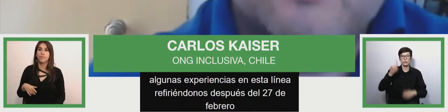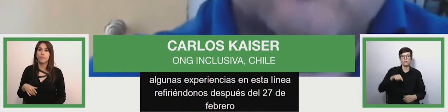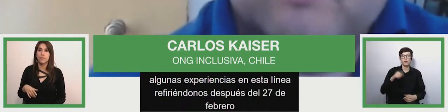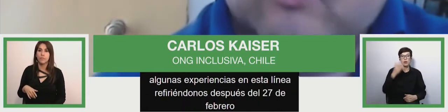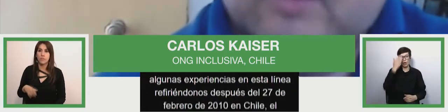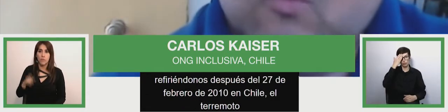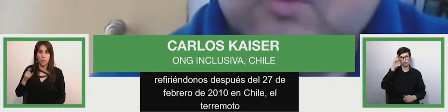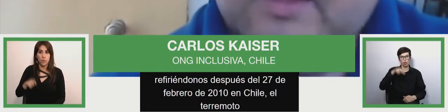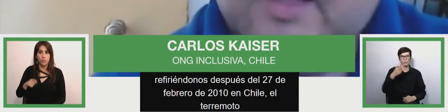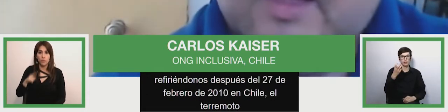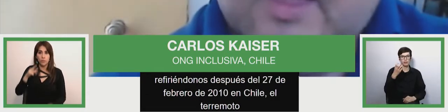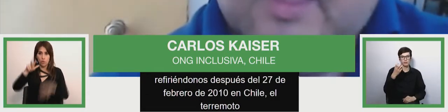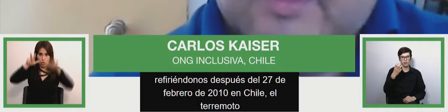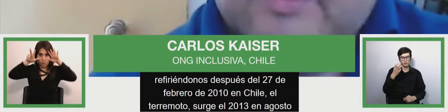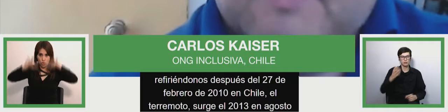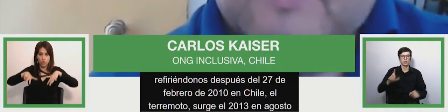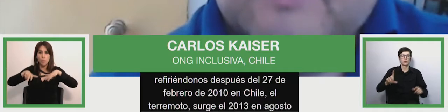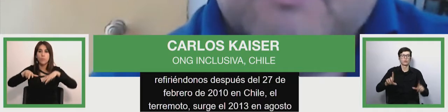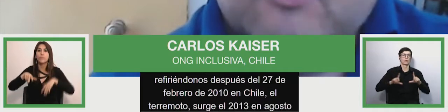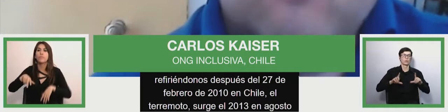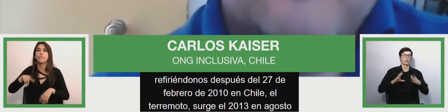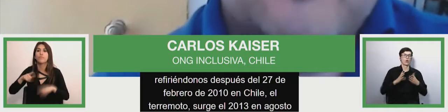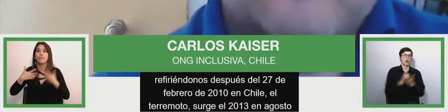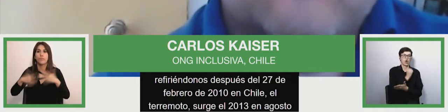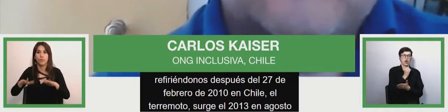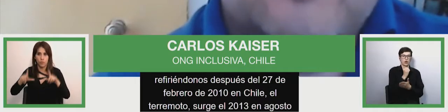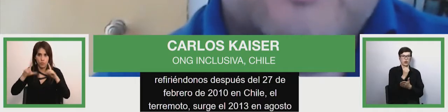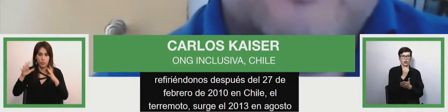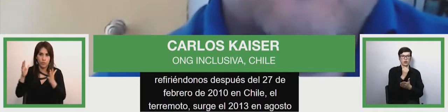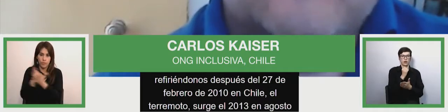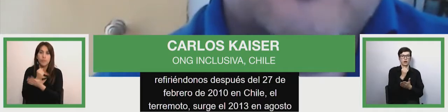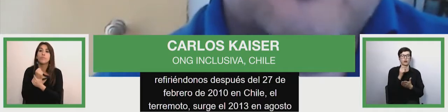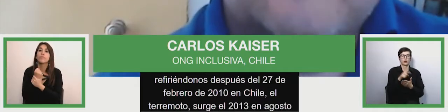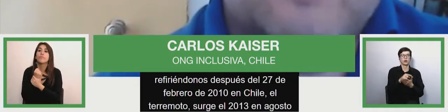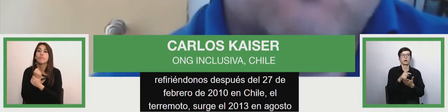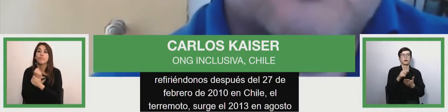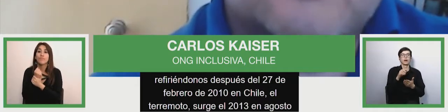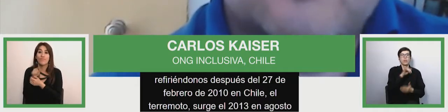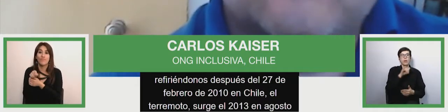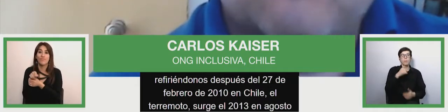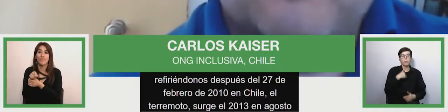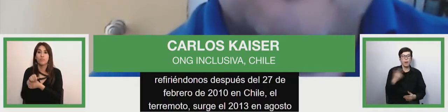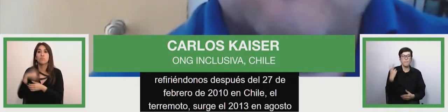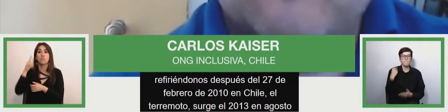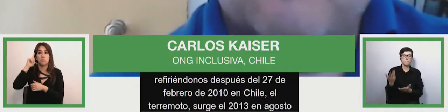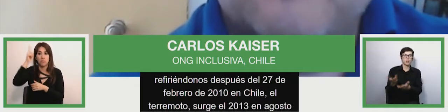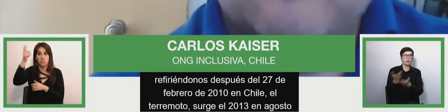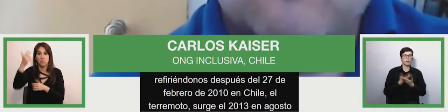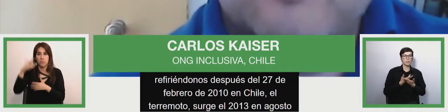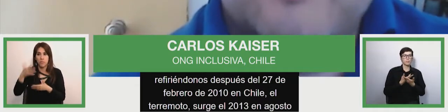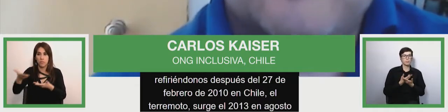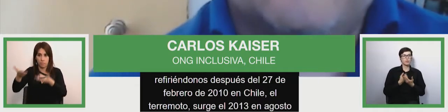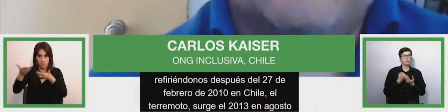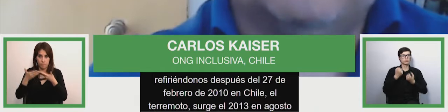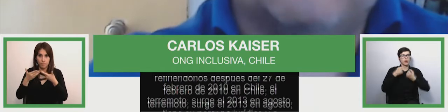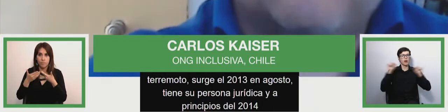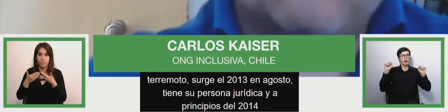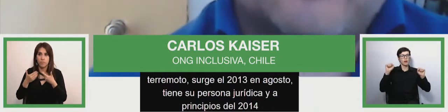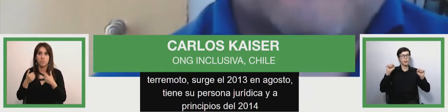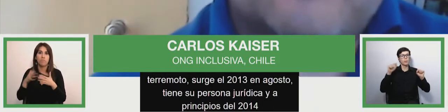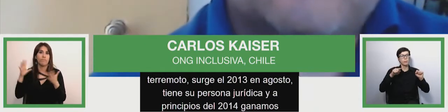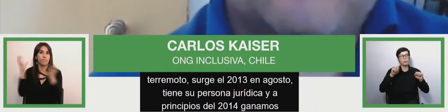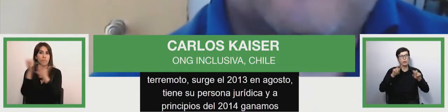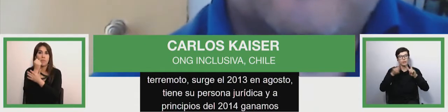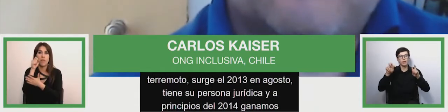su persona jurídica y a principios de 2014 ganamos el RISC Award que es un premio que nos permitió hacer un